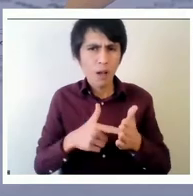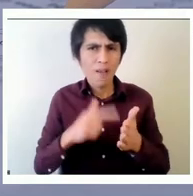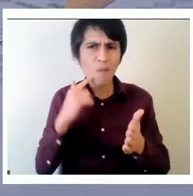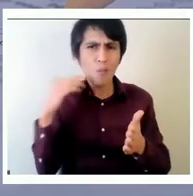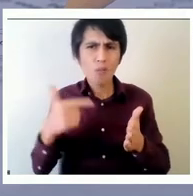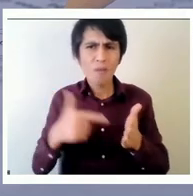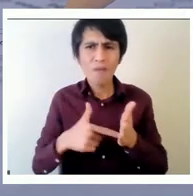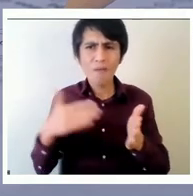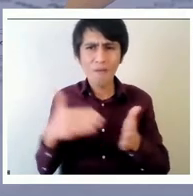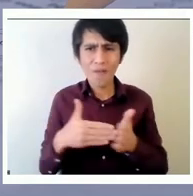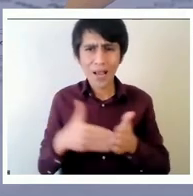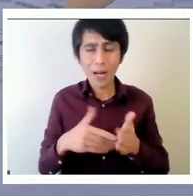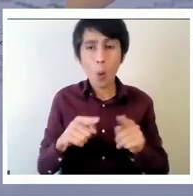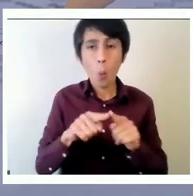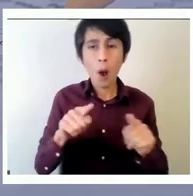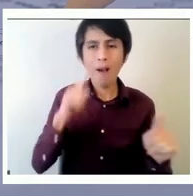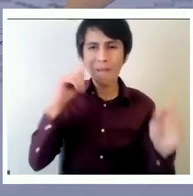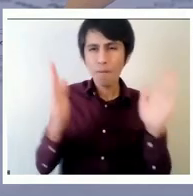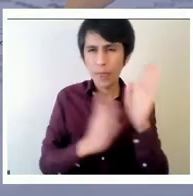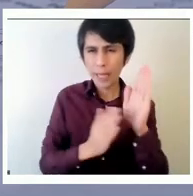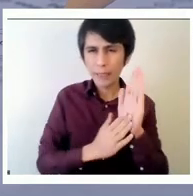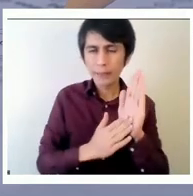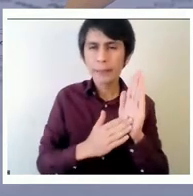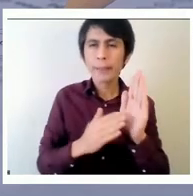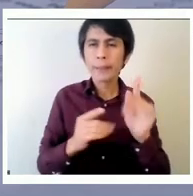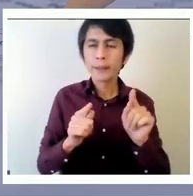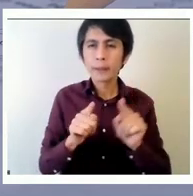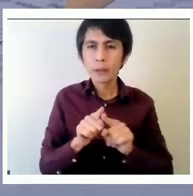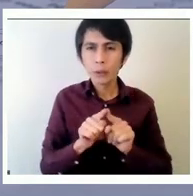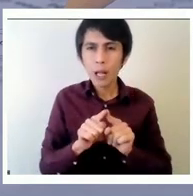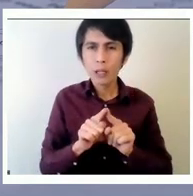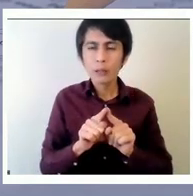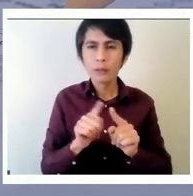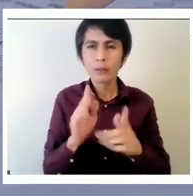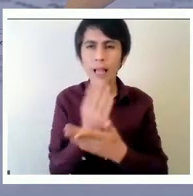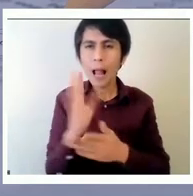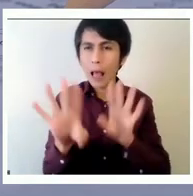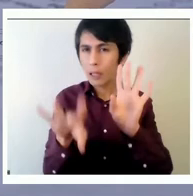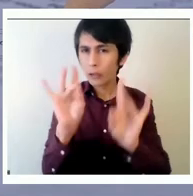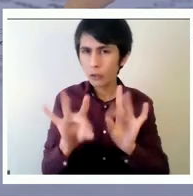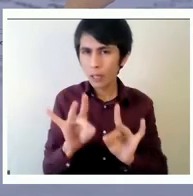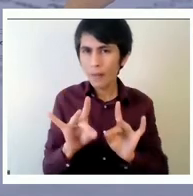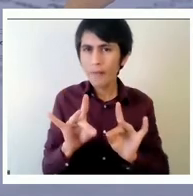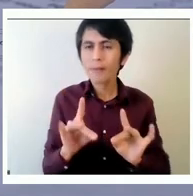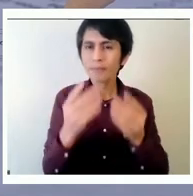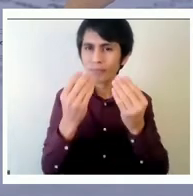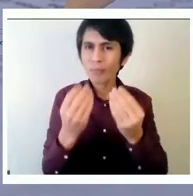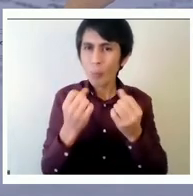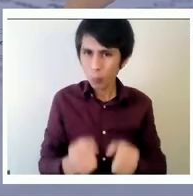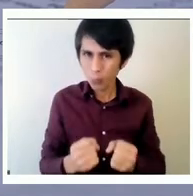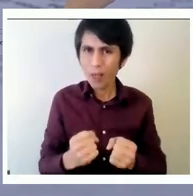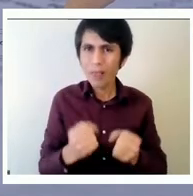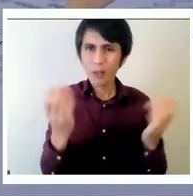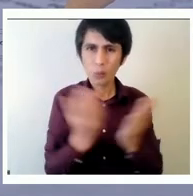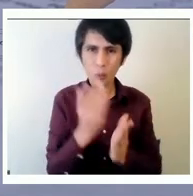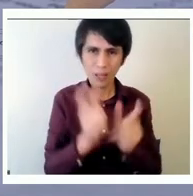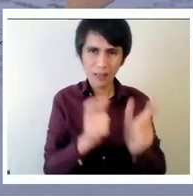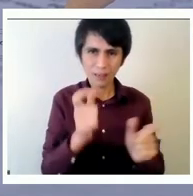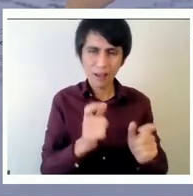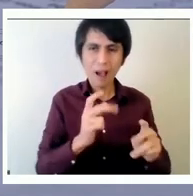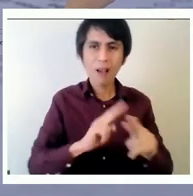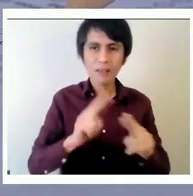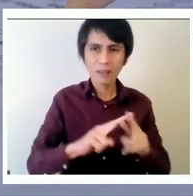evidencia de que están seleccionando a los estudiantes que realmente pueden desarrollar trayectorias